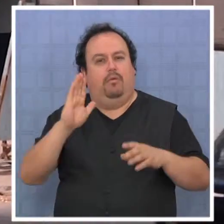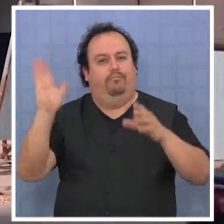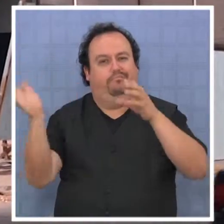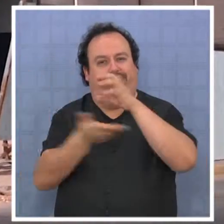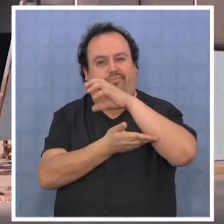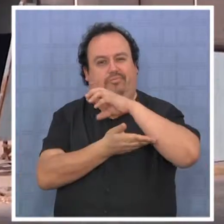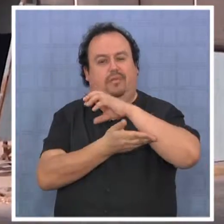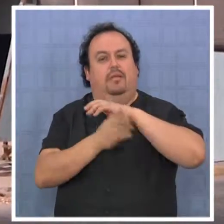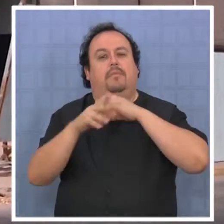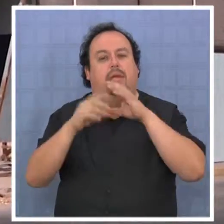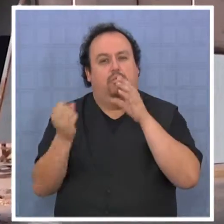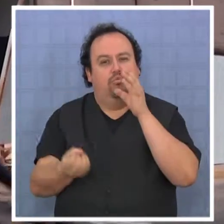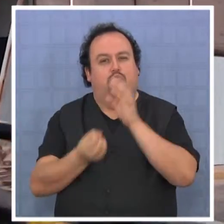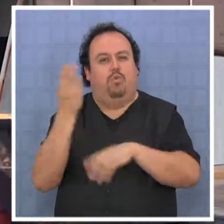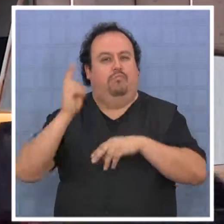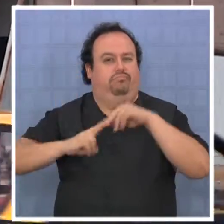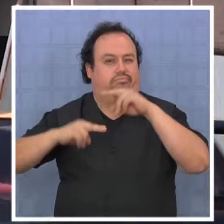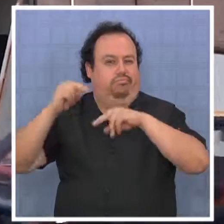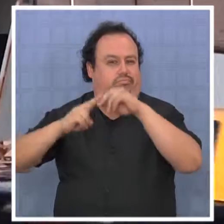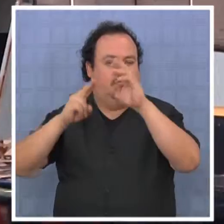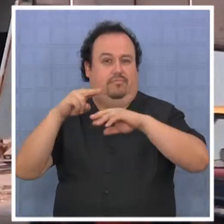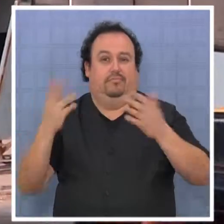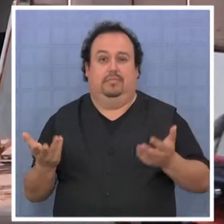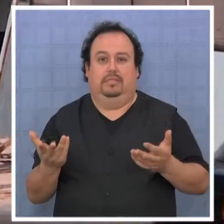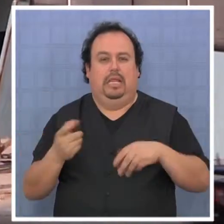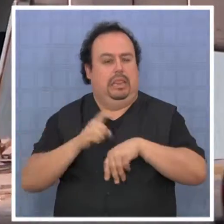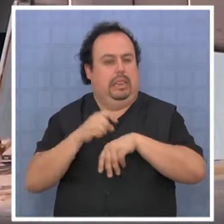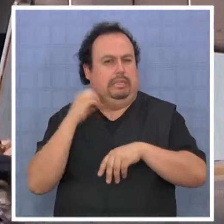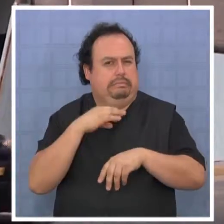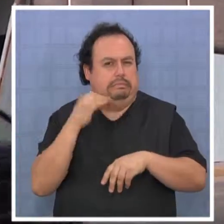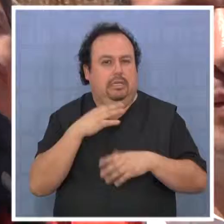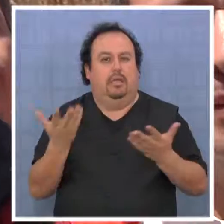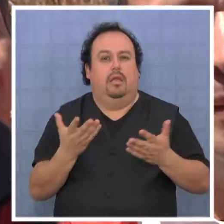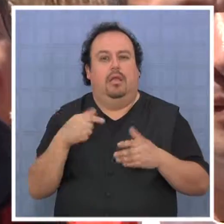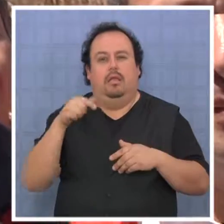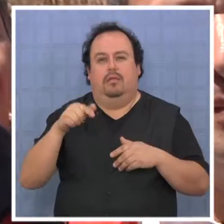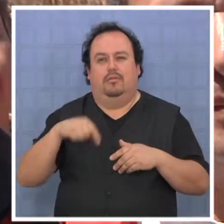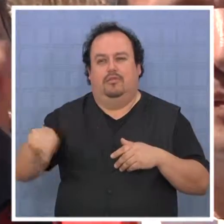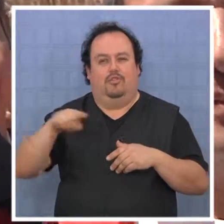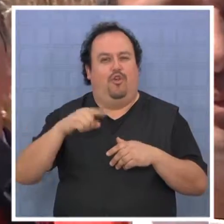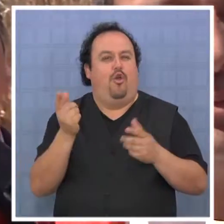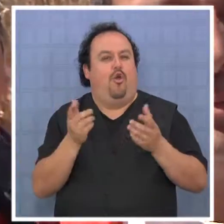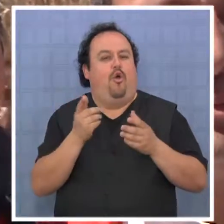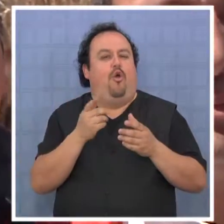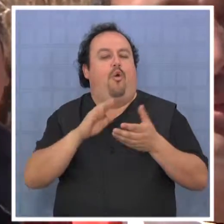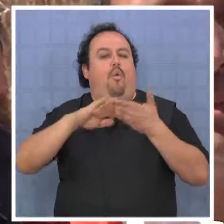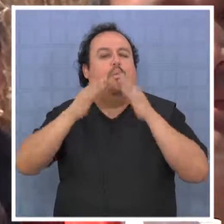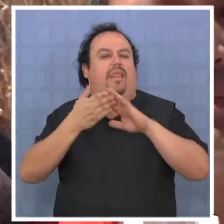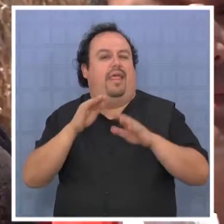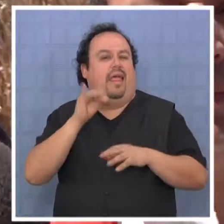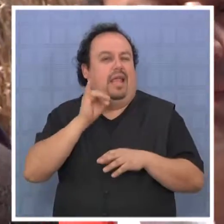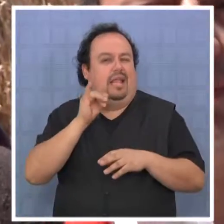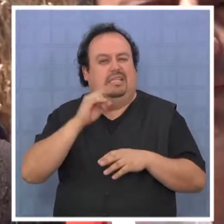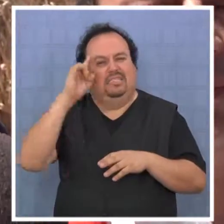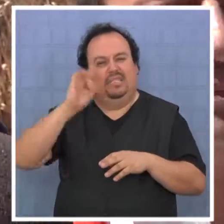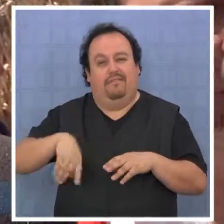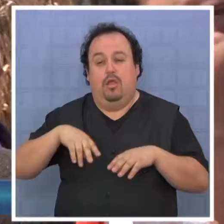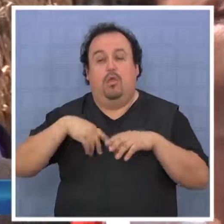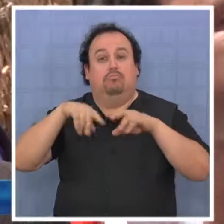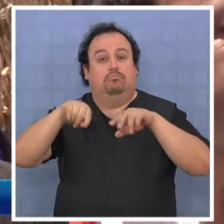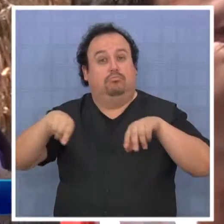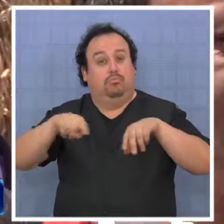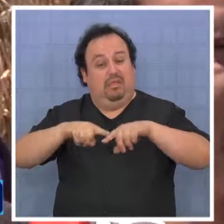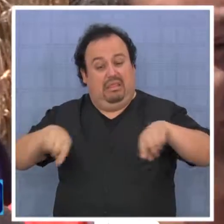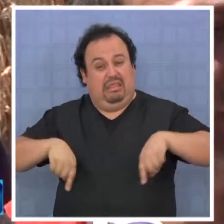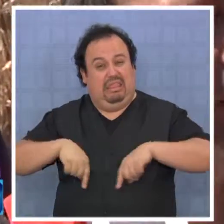se determinó su demolición para reconstruirla lo antes posible. La Escuela Santa María es un proceso que ya la comunidad de Iquique lo tiene bastante claro, los